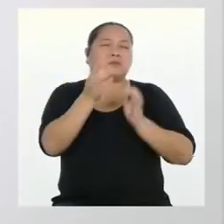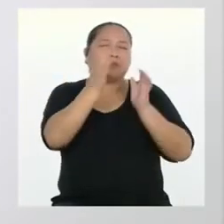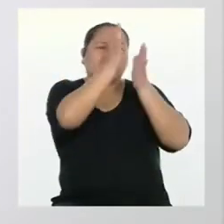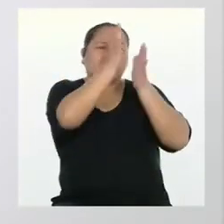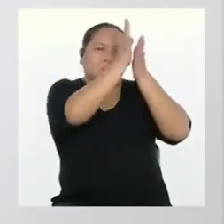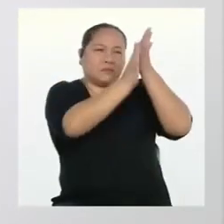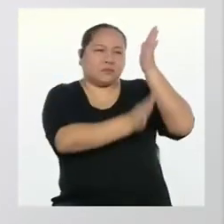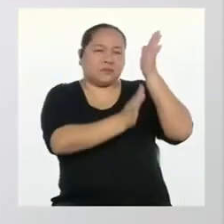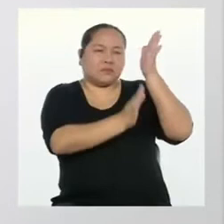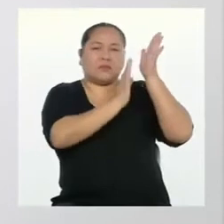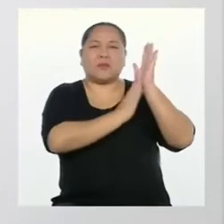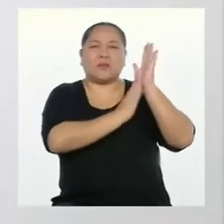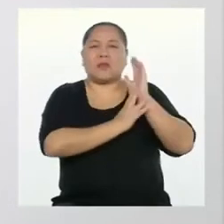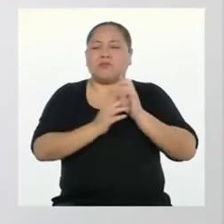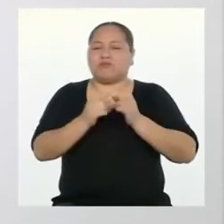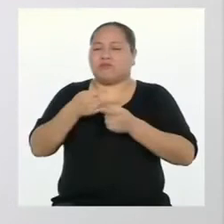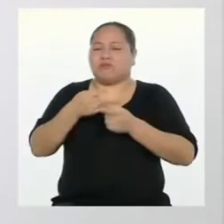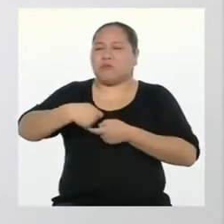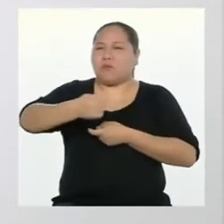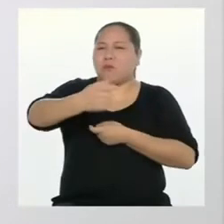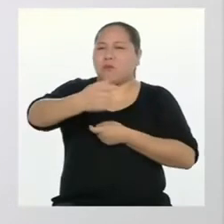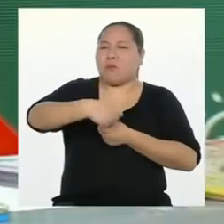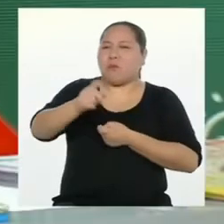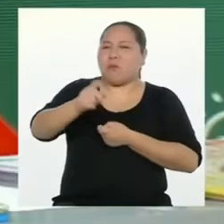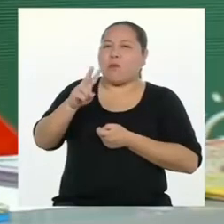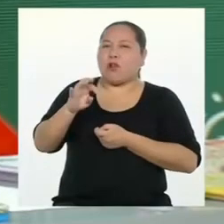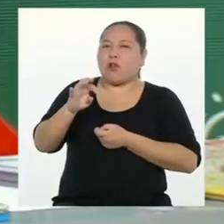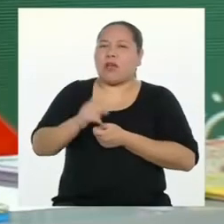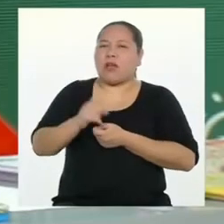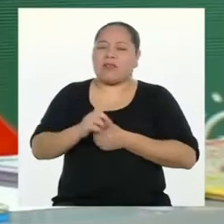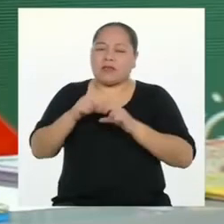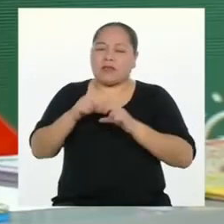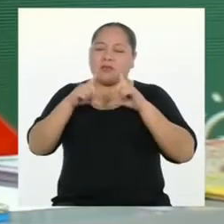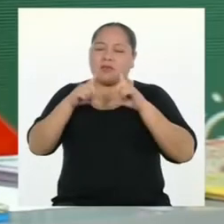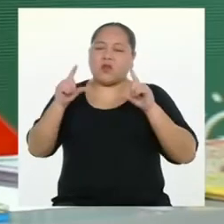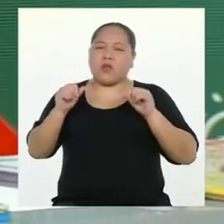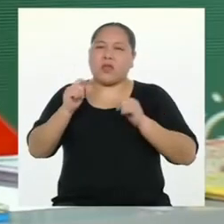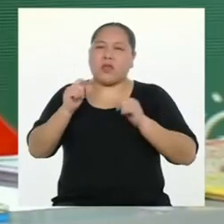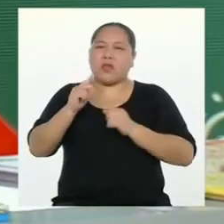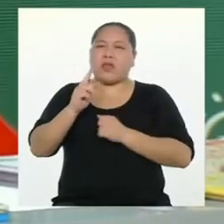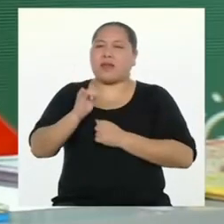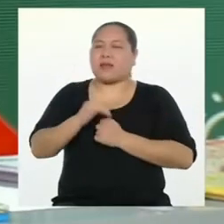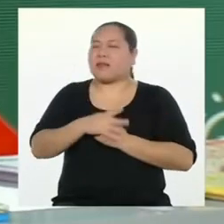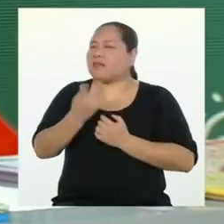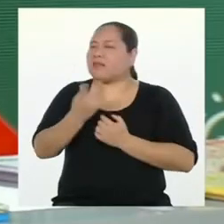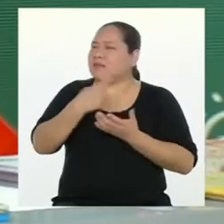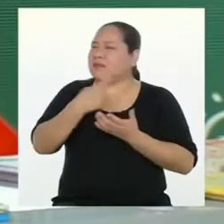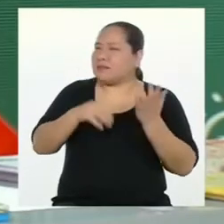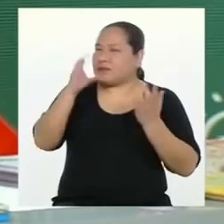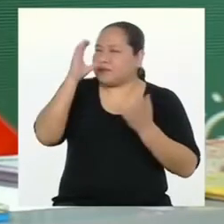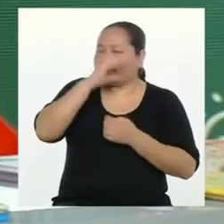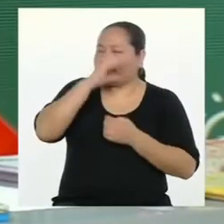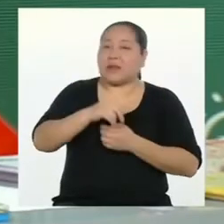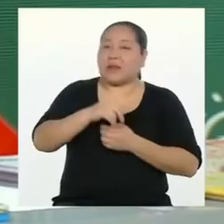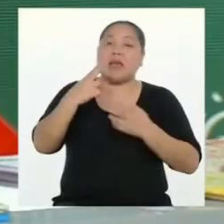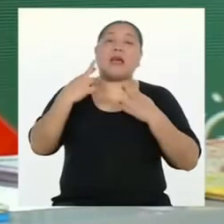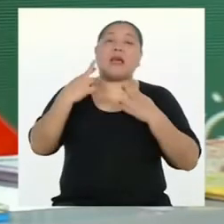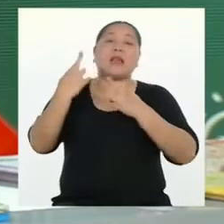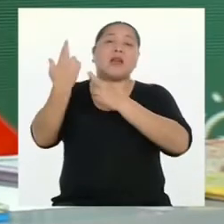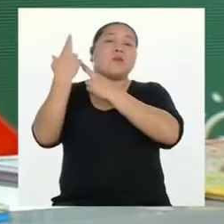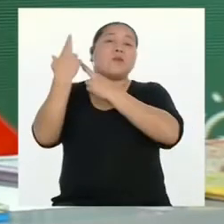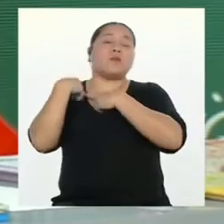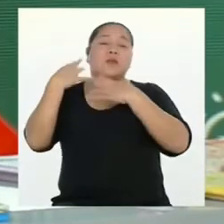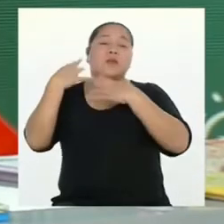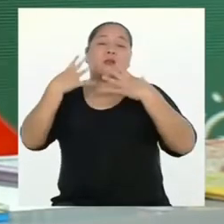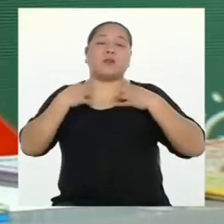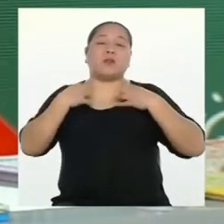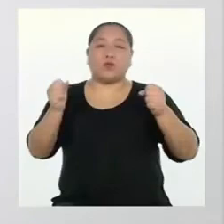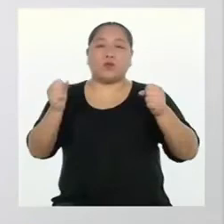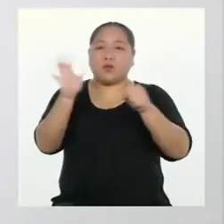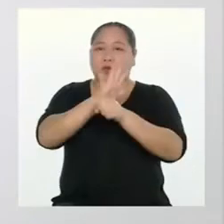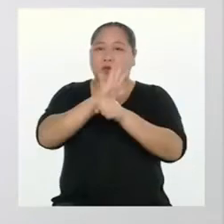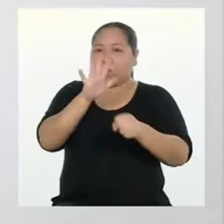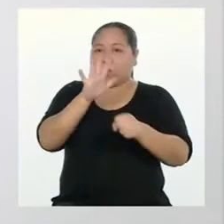afiches, volantes o tarjetas? Que seamos responsables con nuestra salud de una forma más integral.